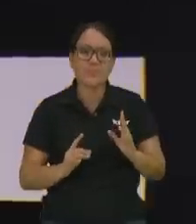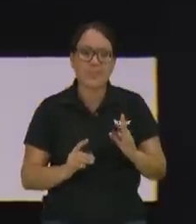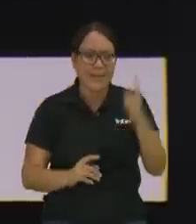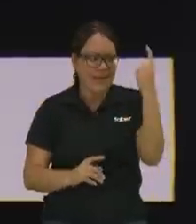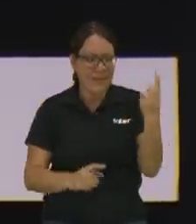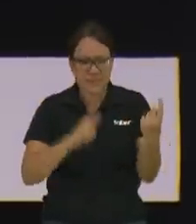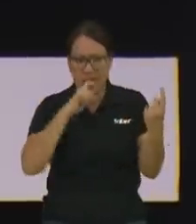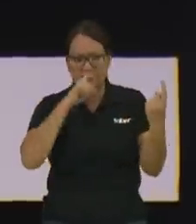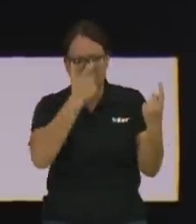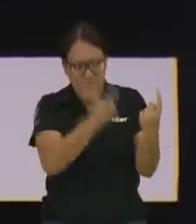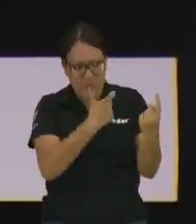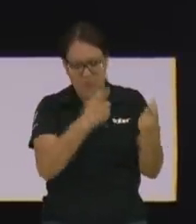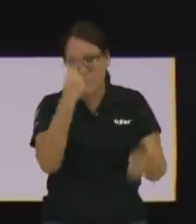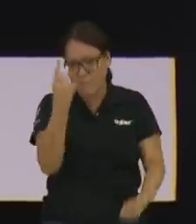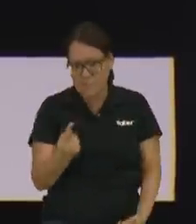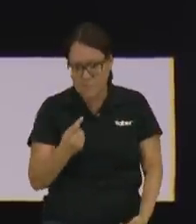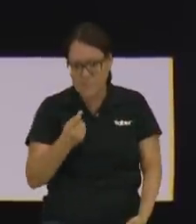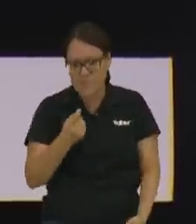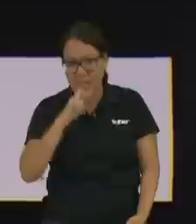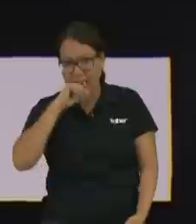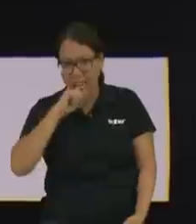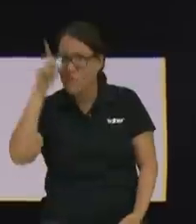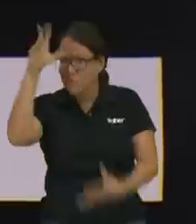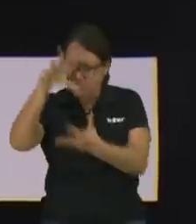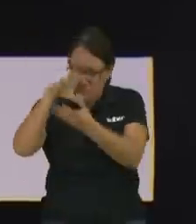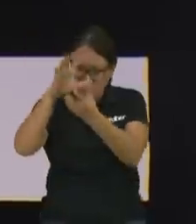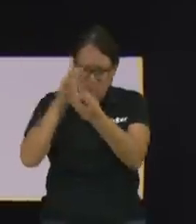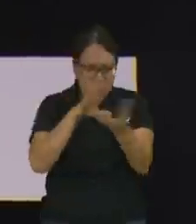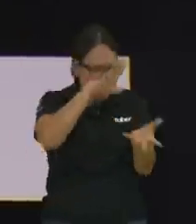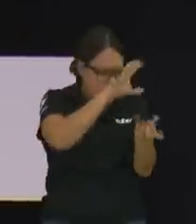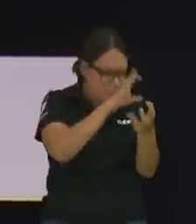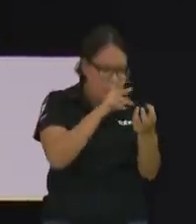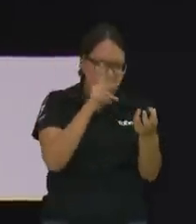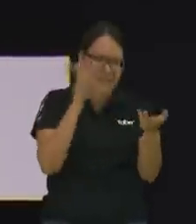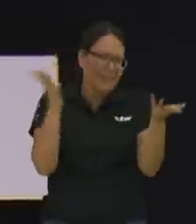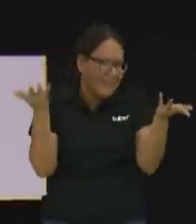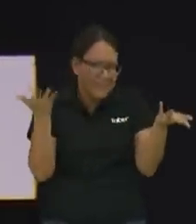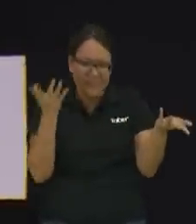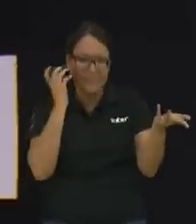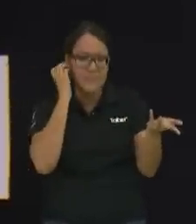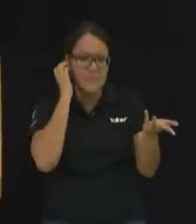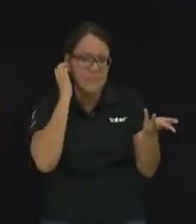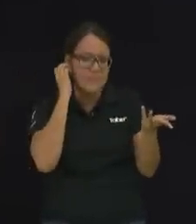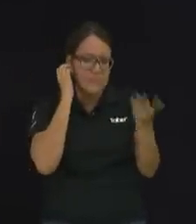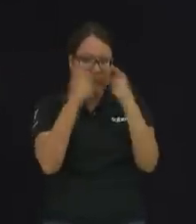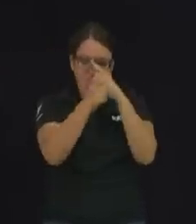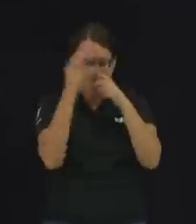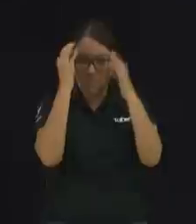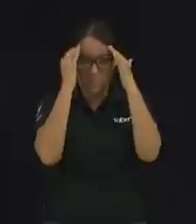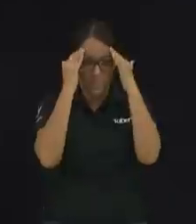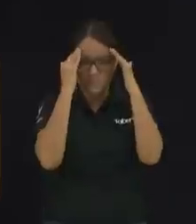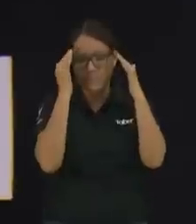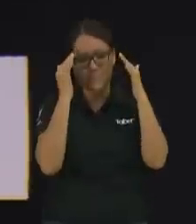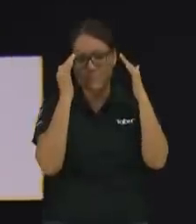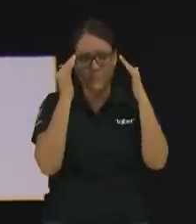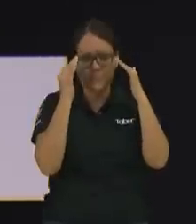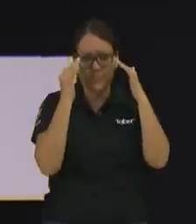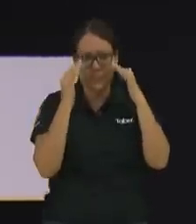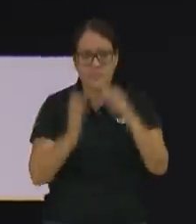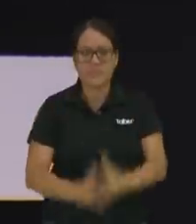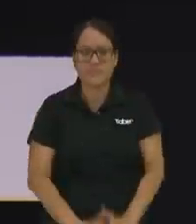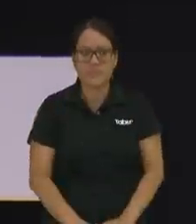pobre a ambos los hizo Jehová no se preocupe pero por favor mi deseo de esta mañana hablando del niño es que los